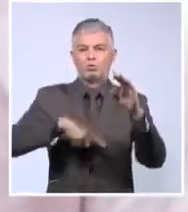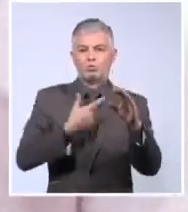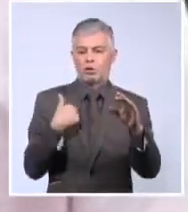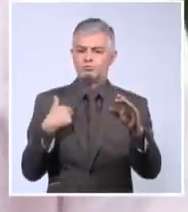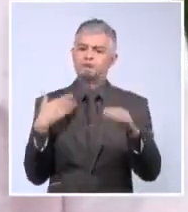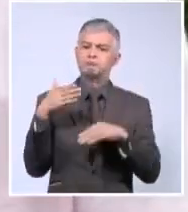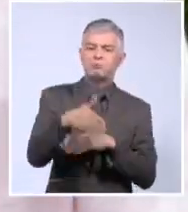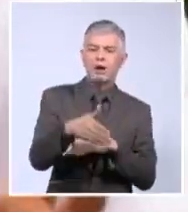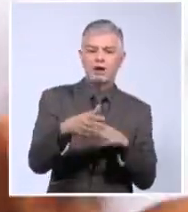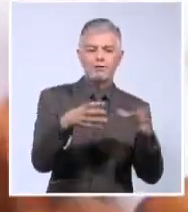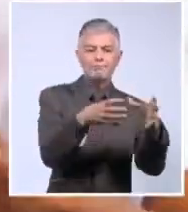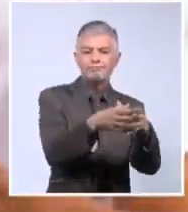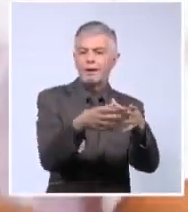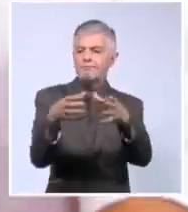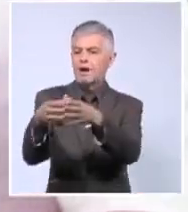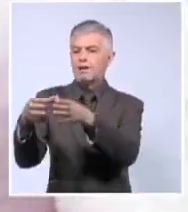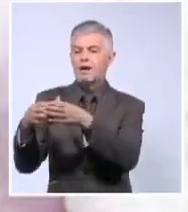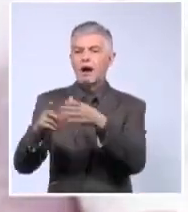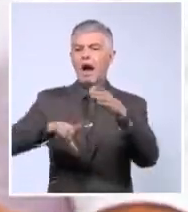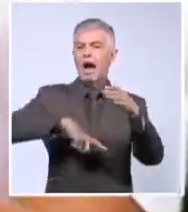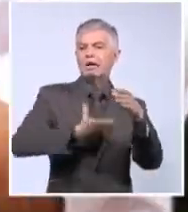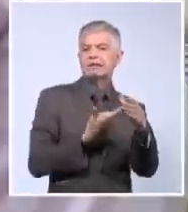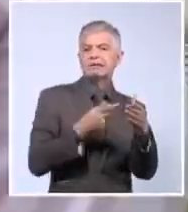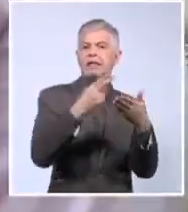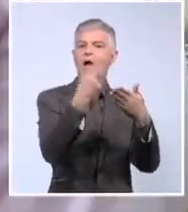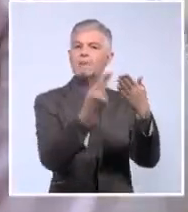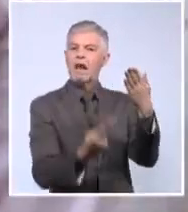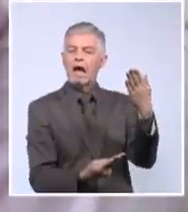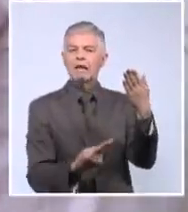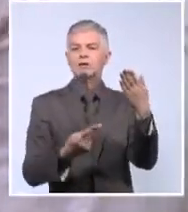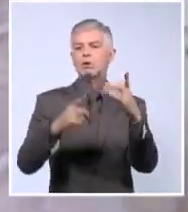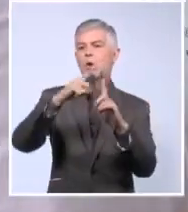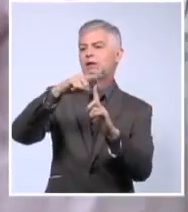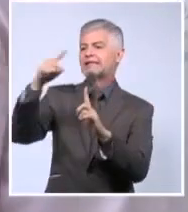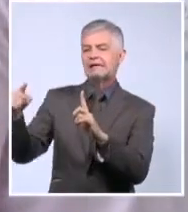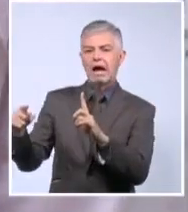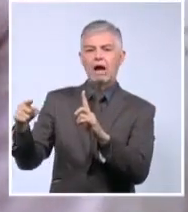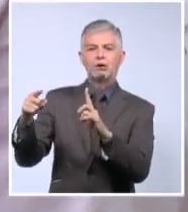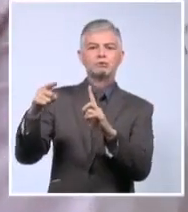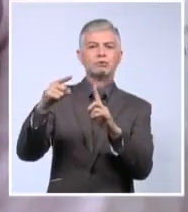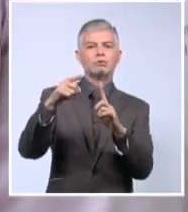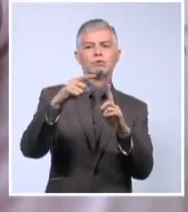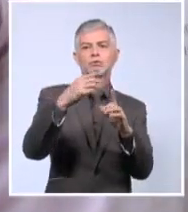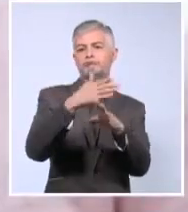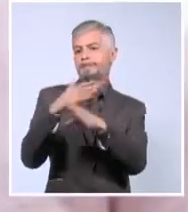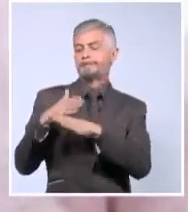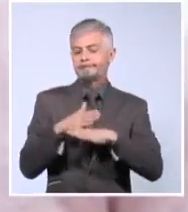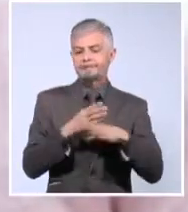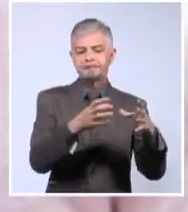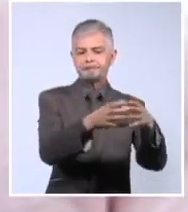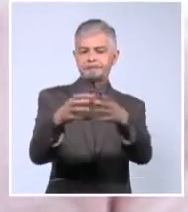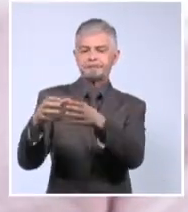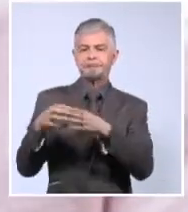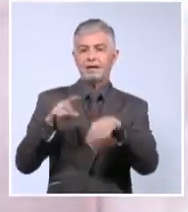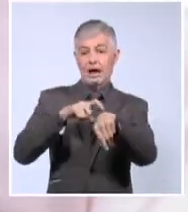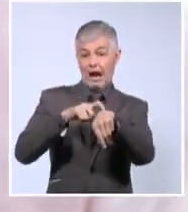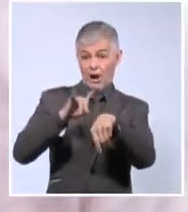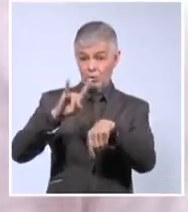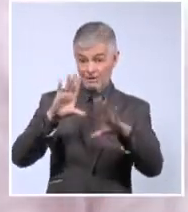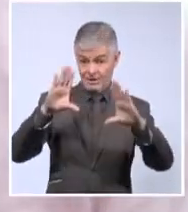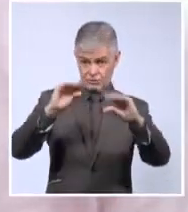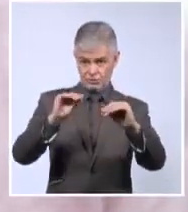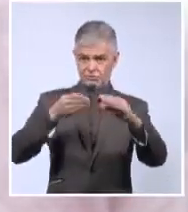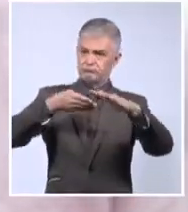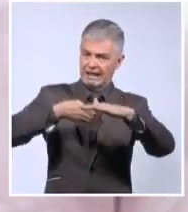por gremios, los artistas plásticos, artes escénicas y de ahí, sobre las 9 de la noche, fue que entramos a